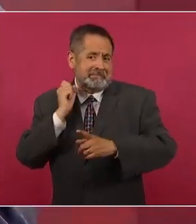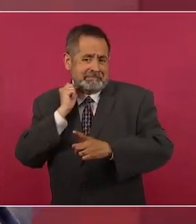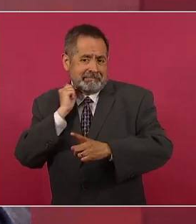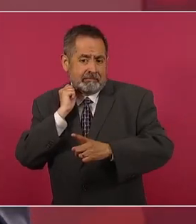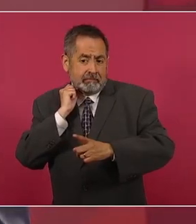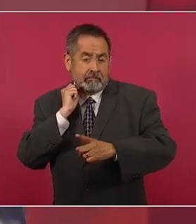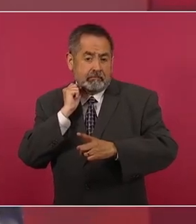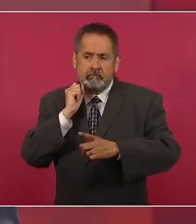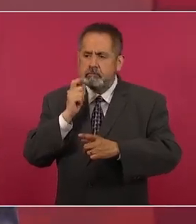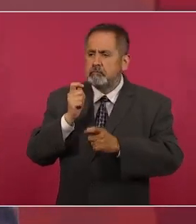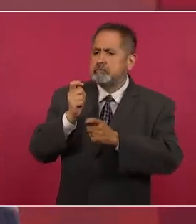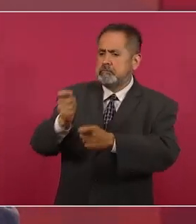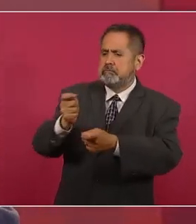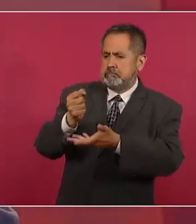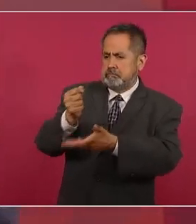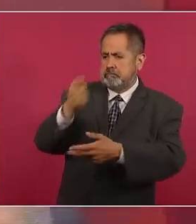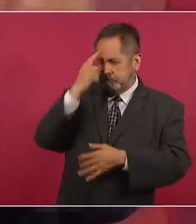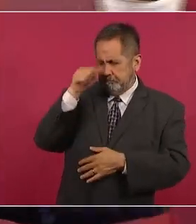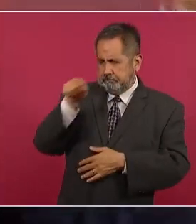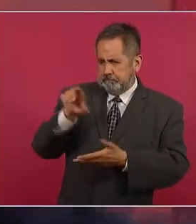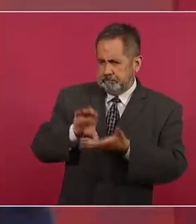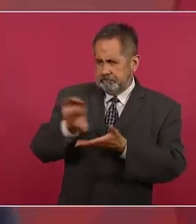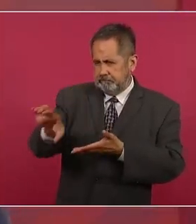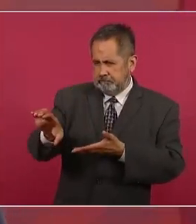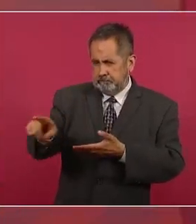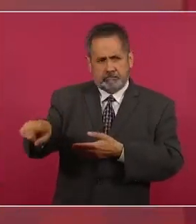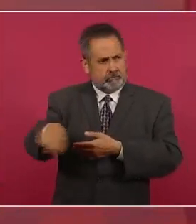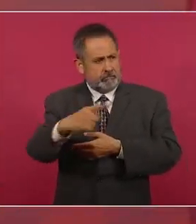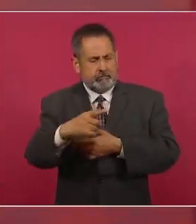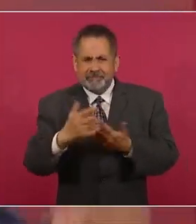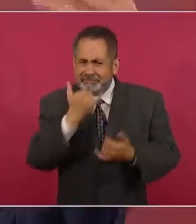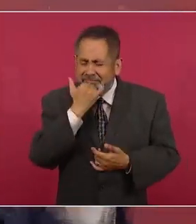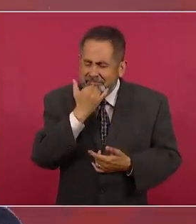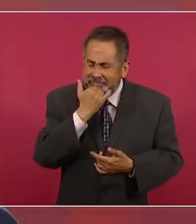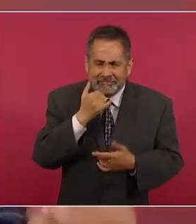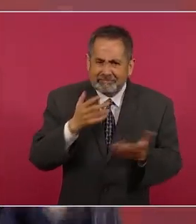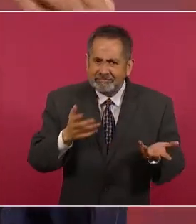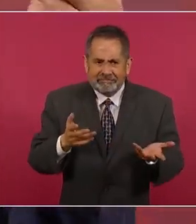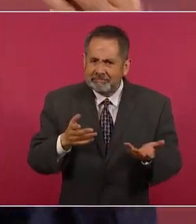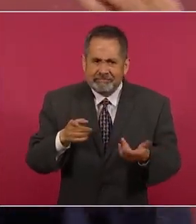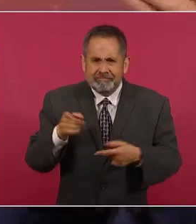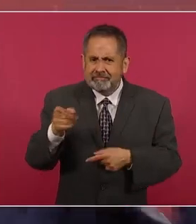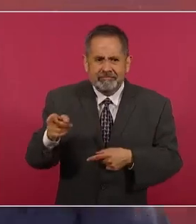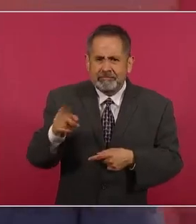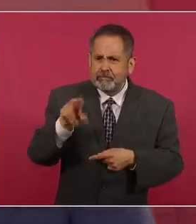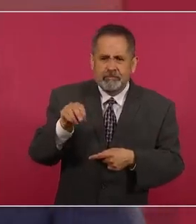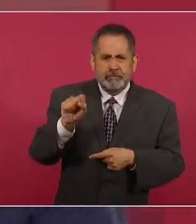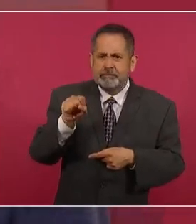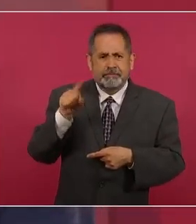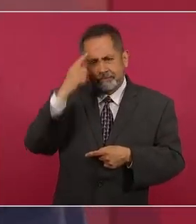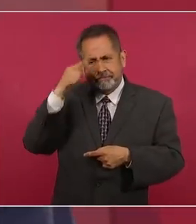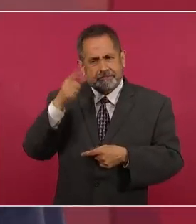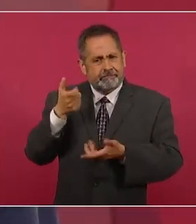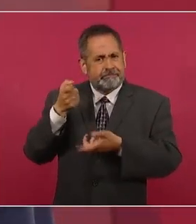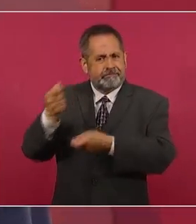presupuesto como si se tratara del Poder Ejecutivo.